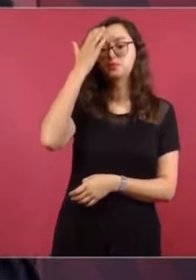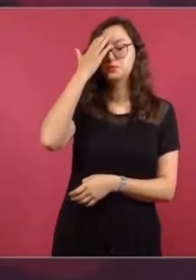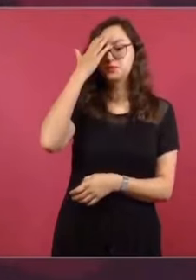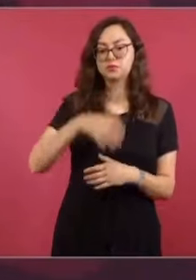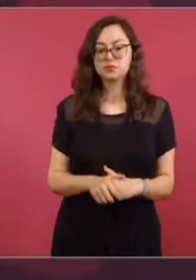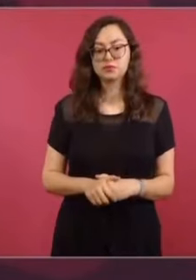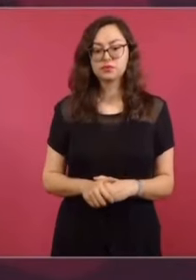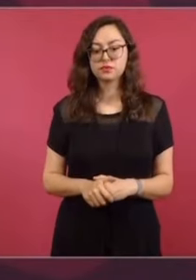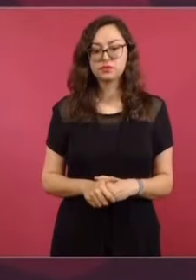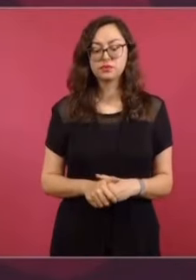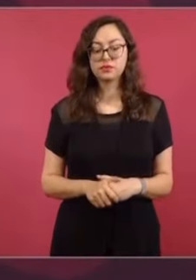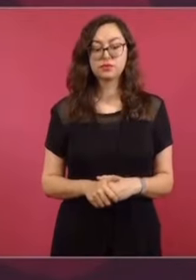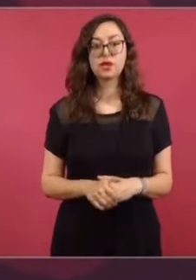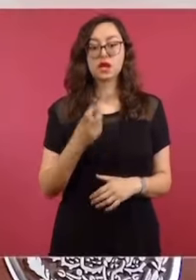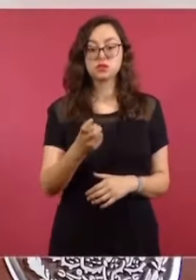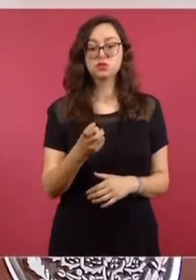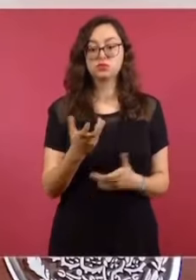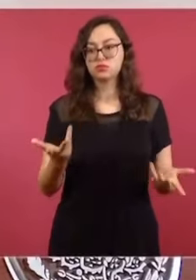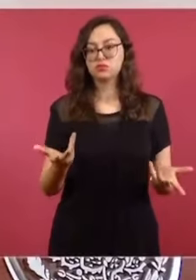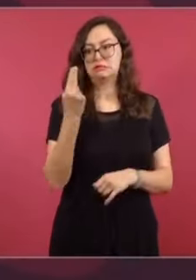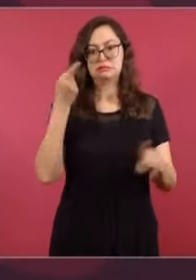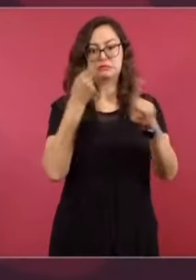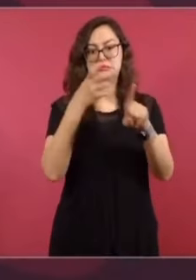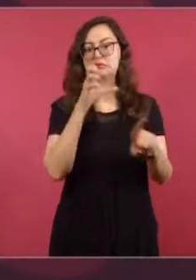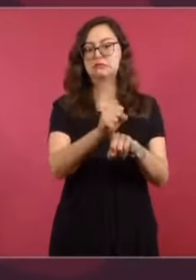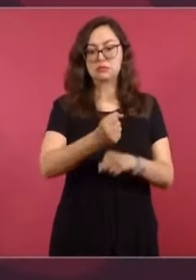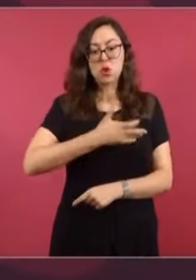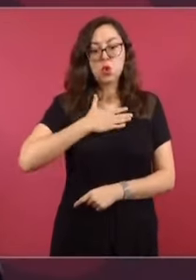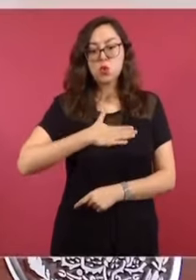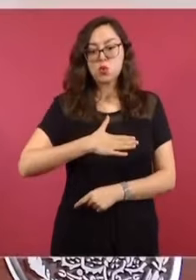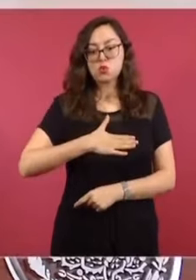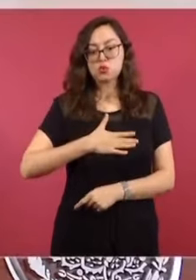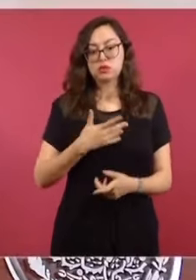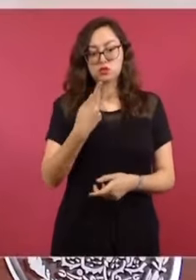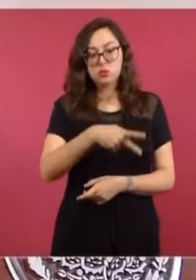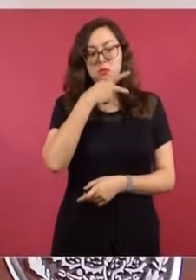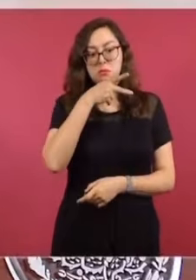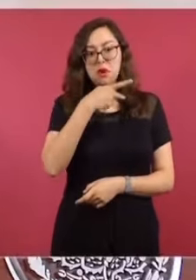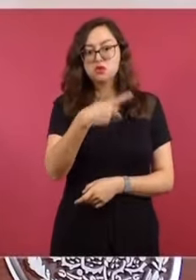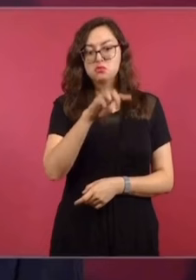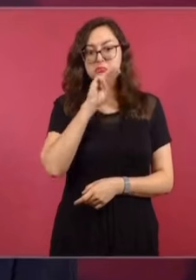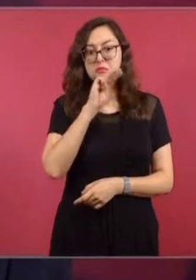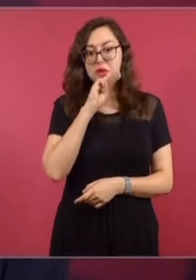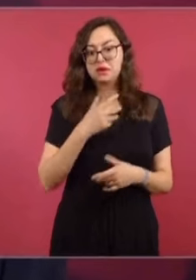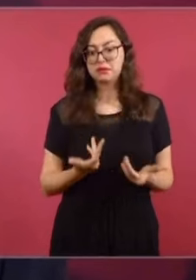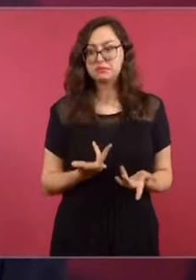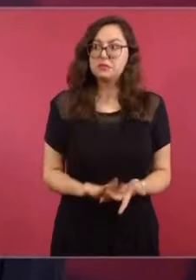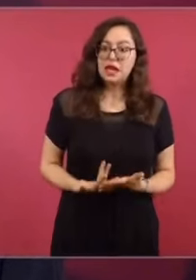Porque así vamos a hacerle justicia a las mamás, a los papás de los muchachos.